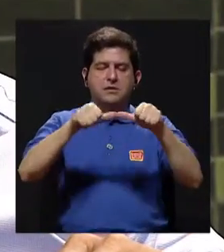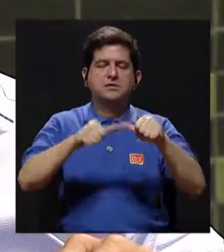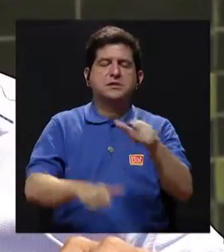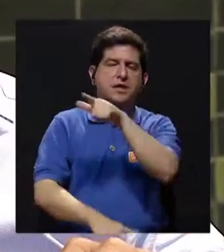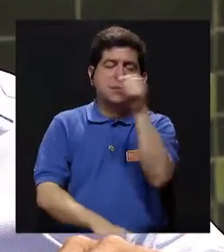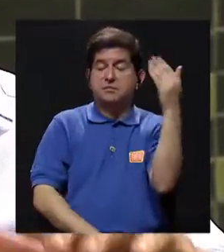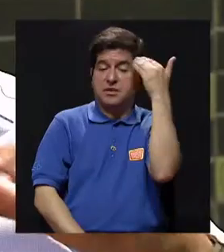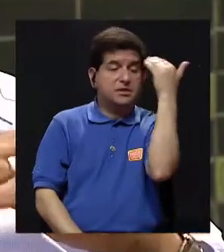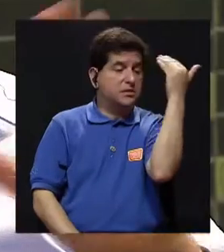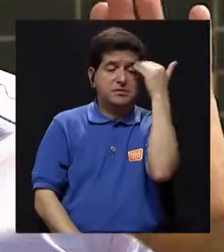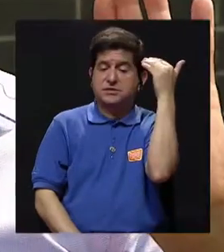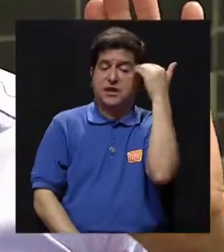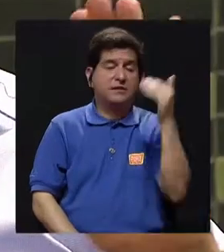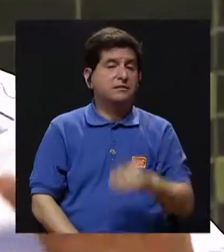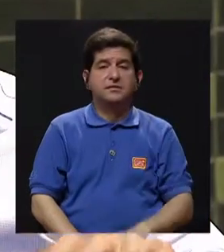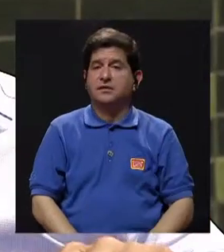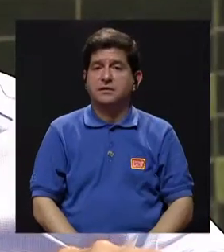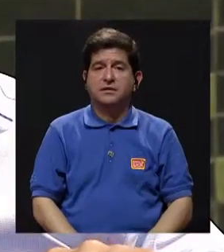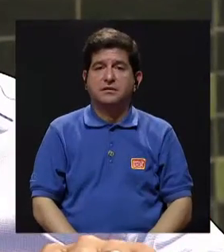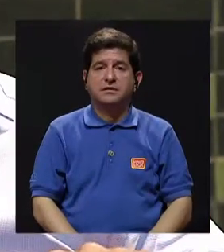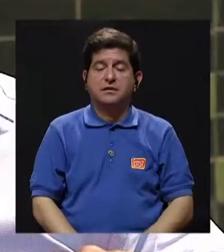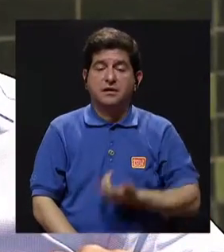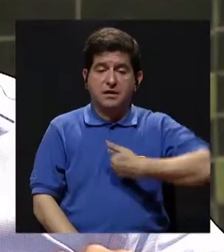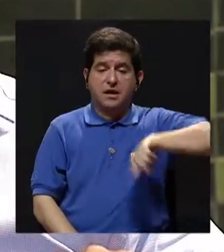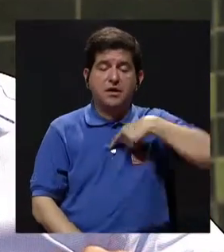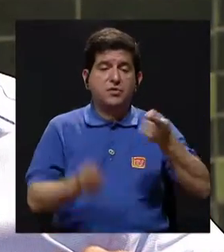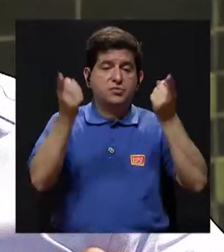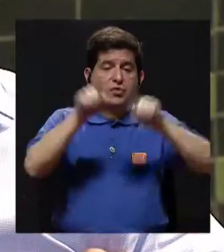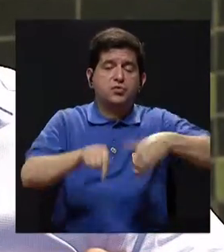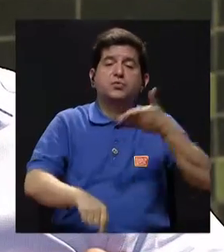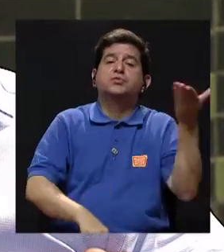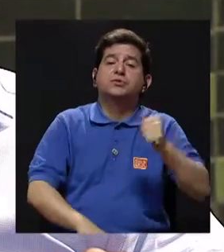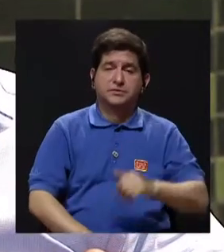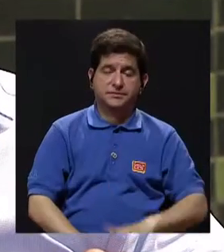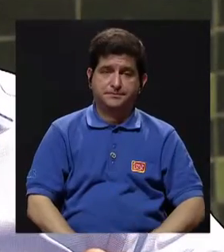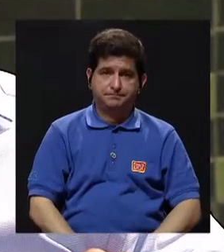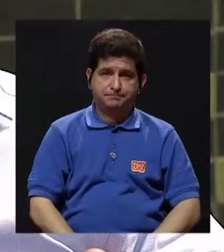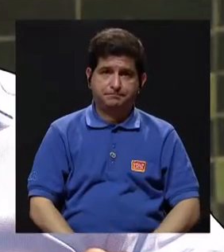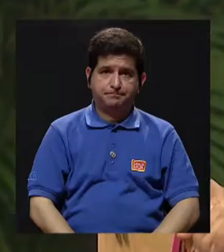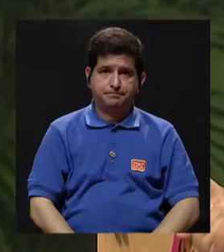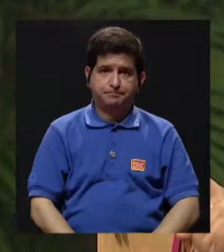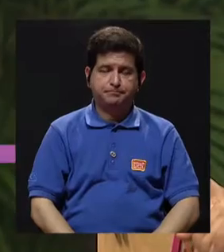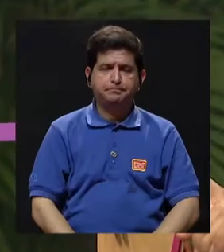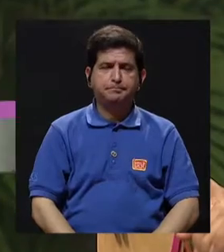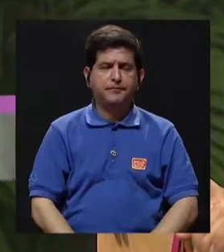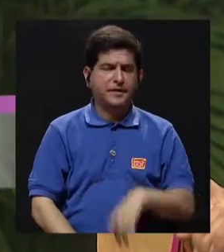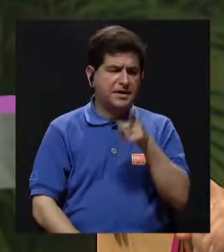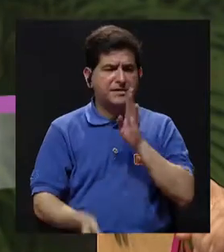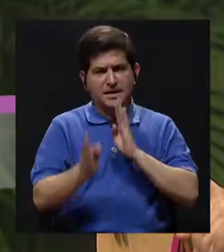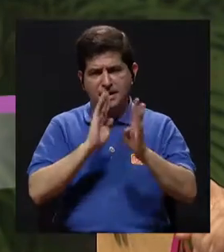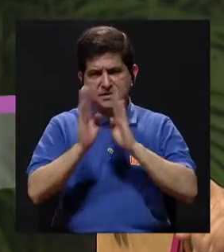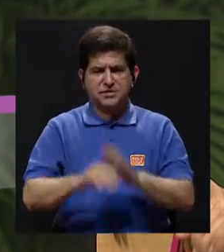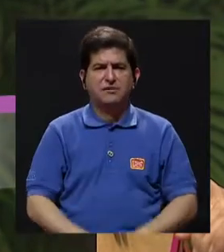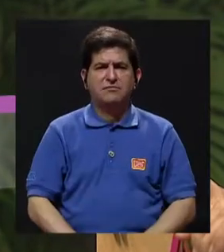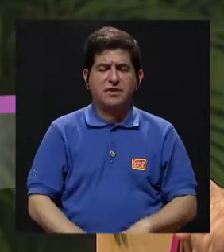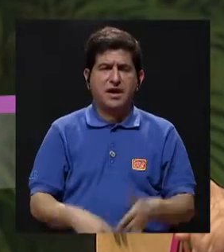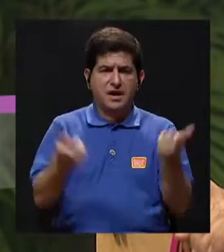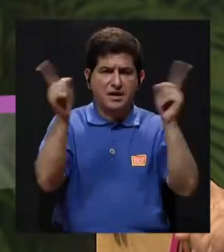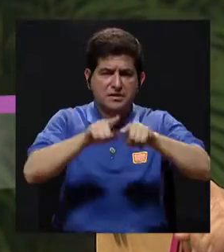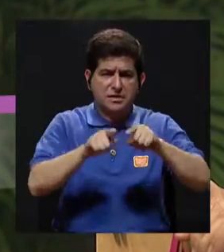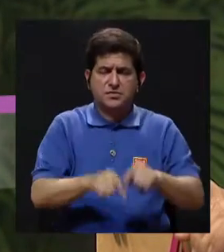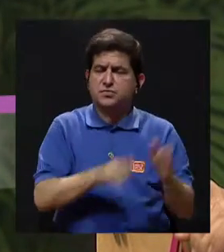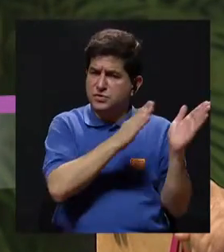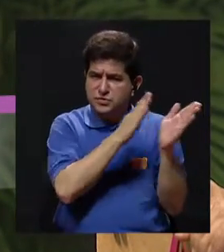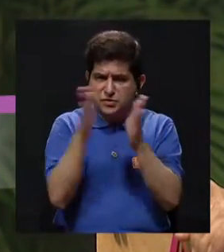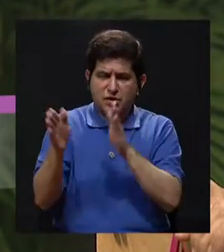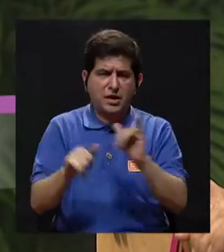siguiente, porque no sabemos qué nos puede surgir en ese momento, ¿verdad? Claro. Y hablando de esto, de esos imprevistos, yo